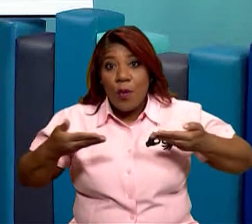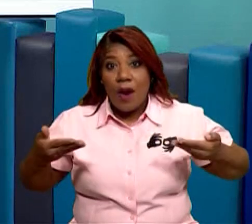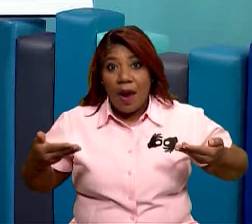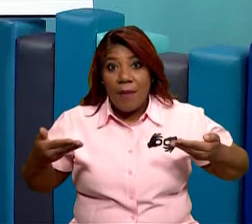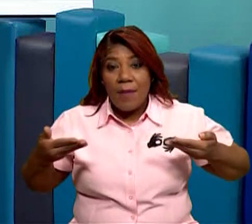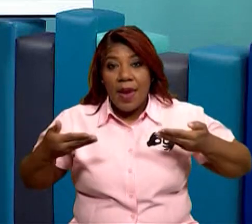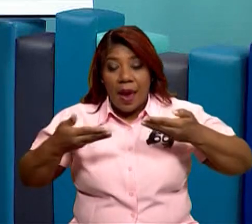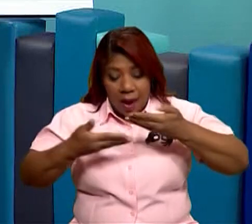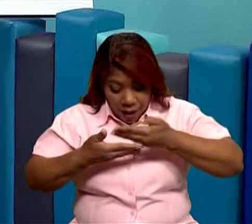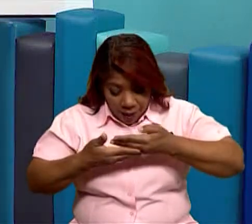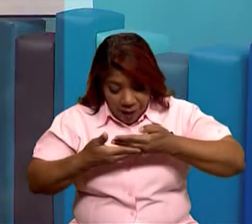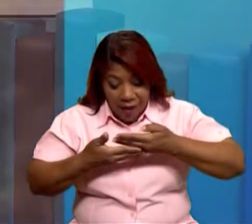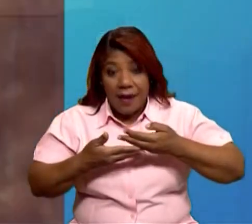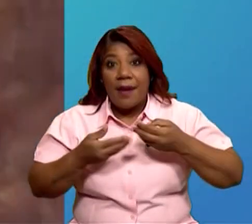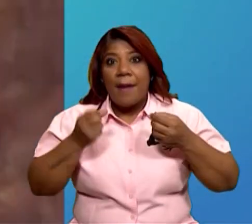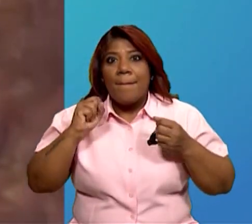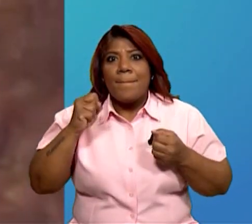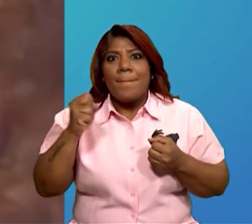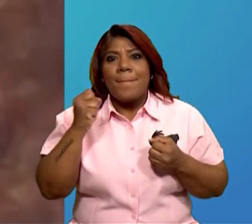A ver.